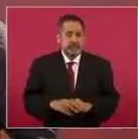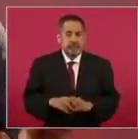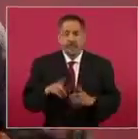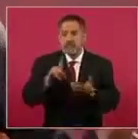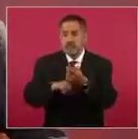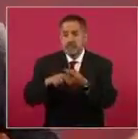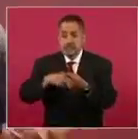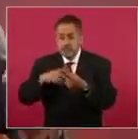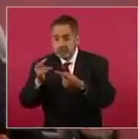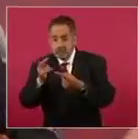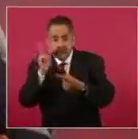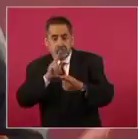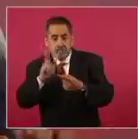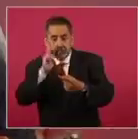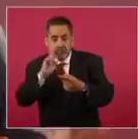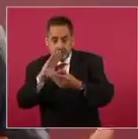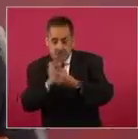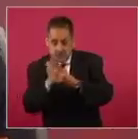elementos.